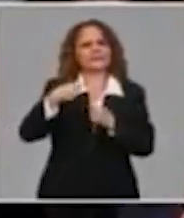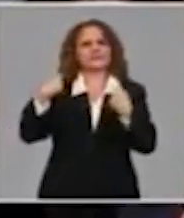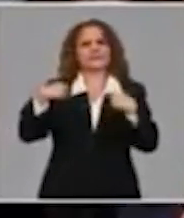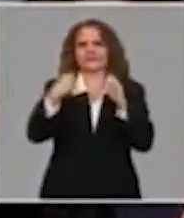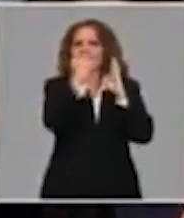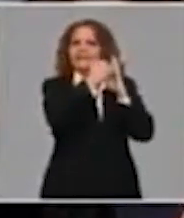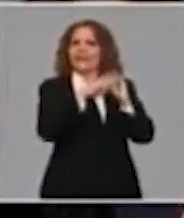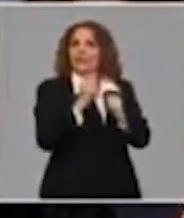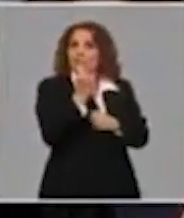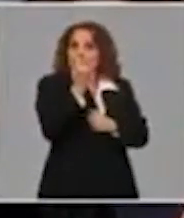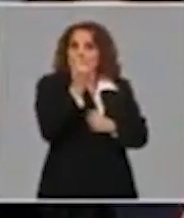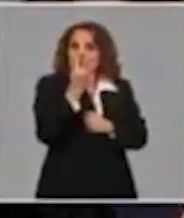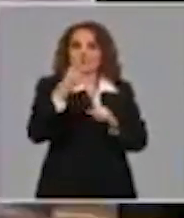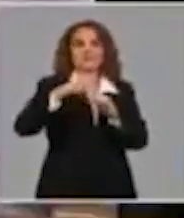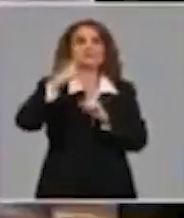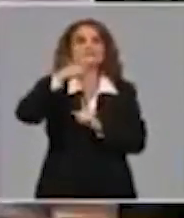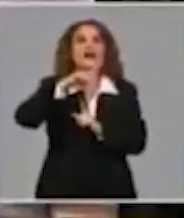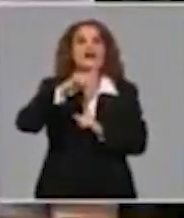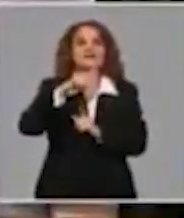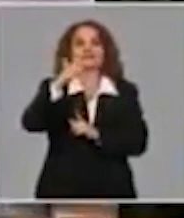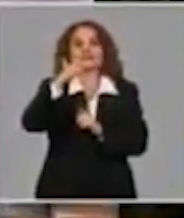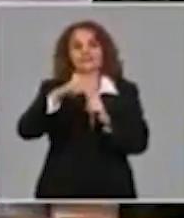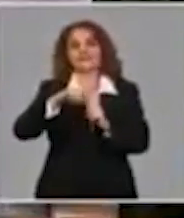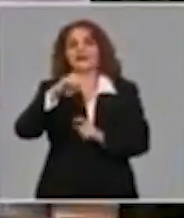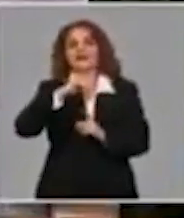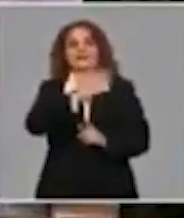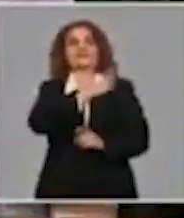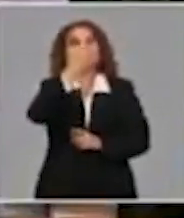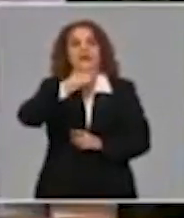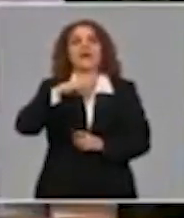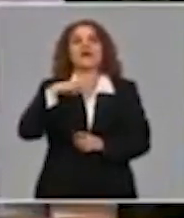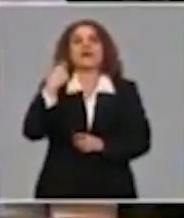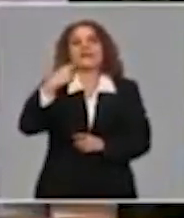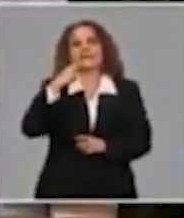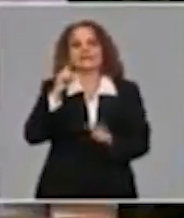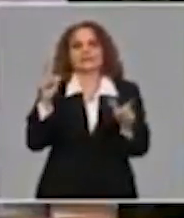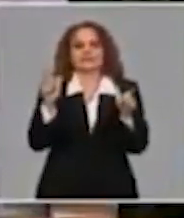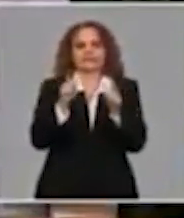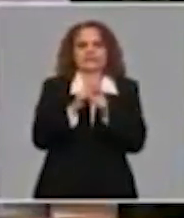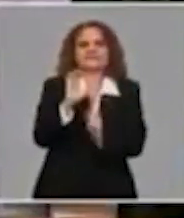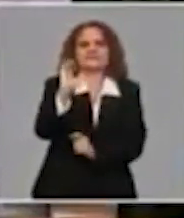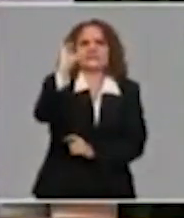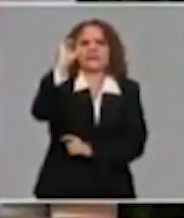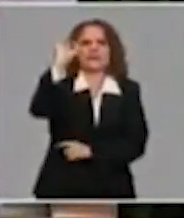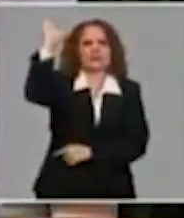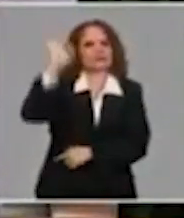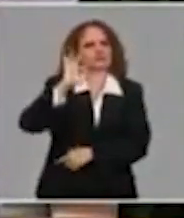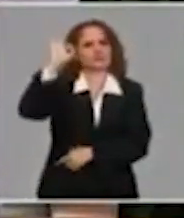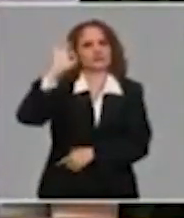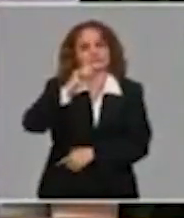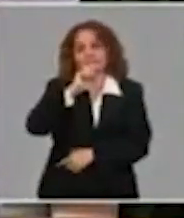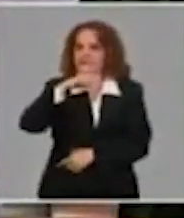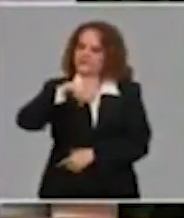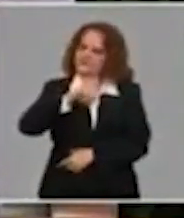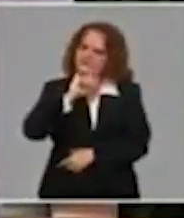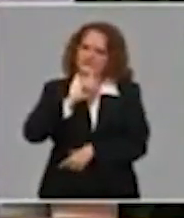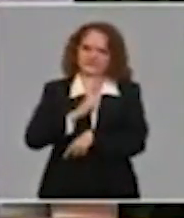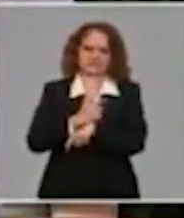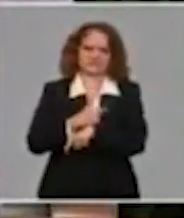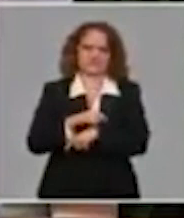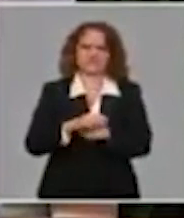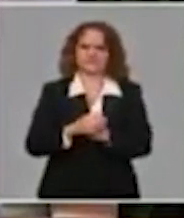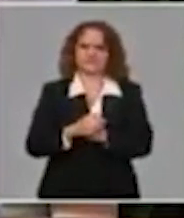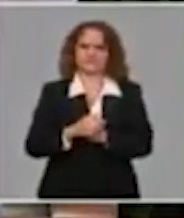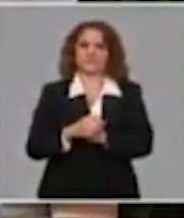es así, ¿no? Nosotros queremos estar en cero. Lo que sabemos es que nos vamos a demorar para estar en cero. Es decir, nosotros